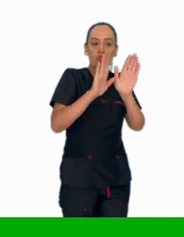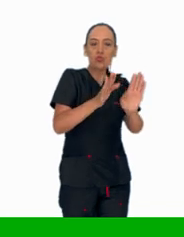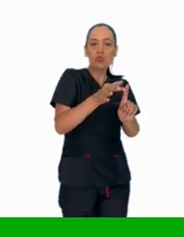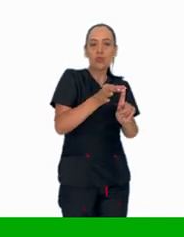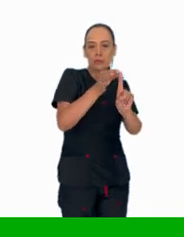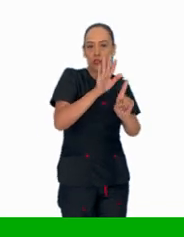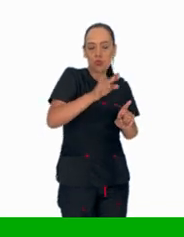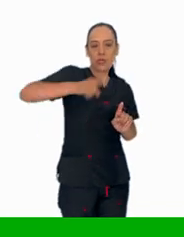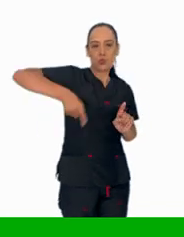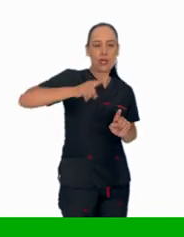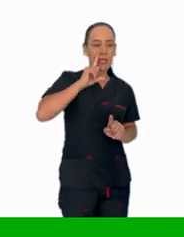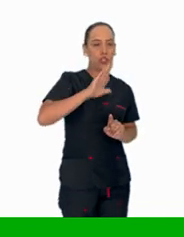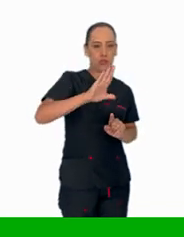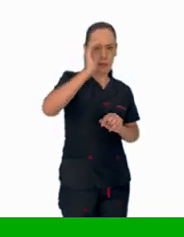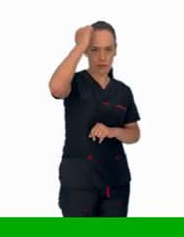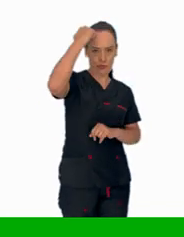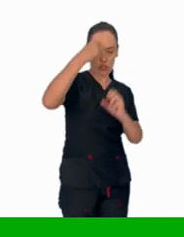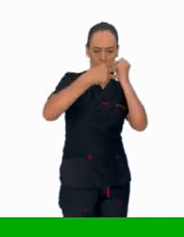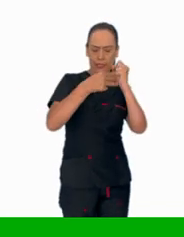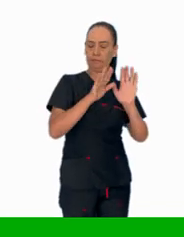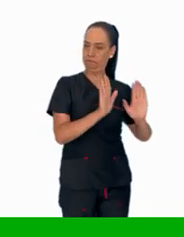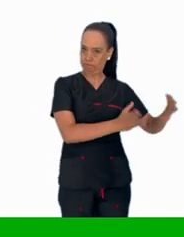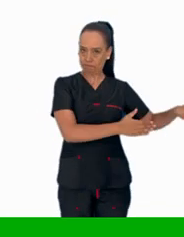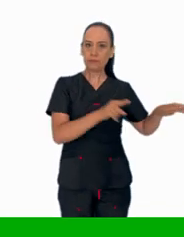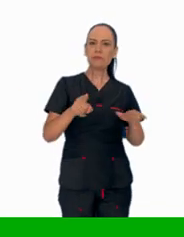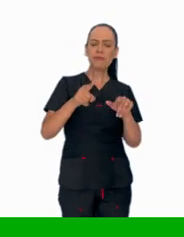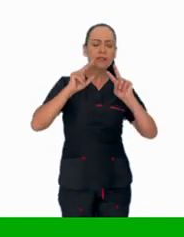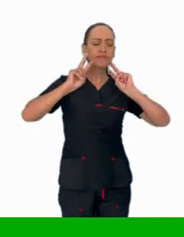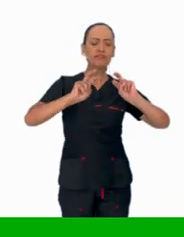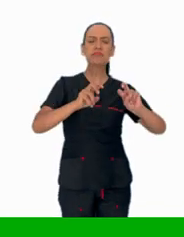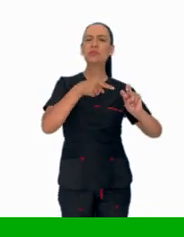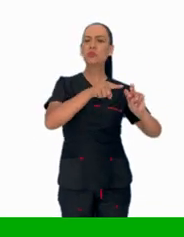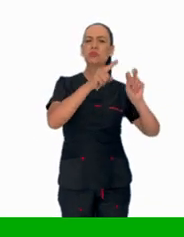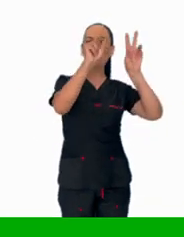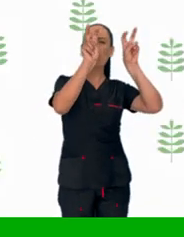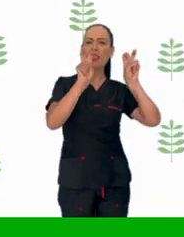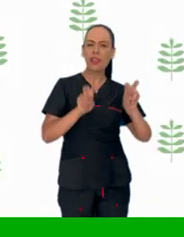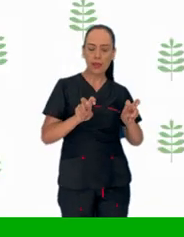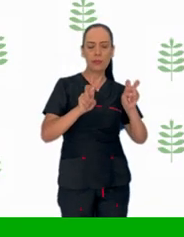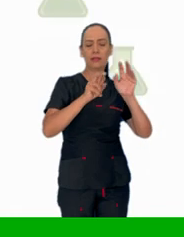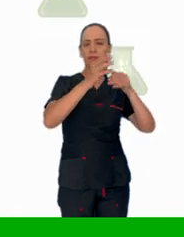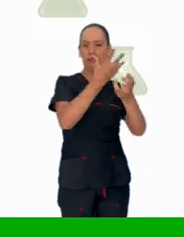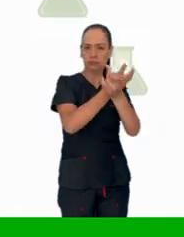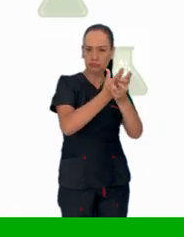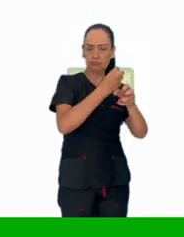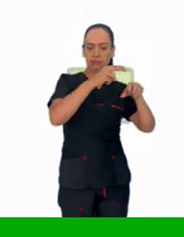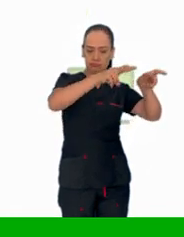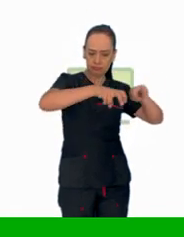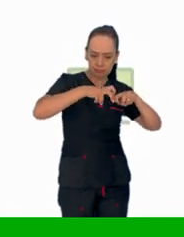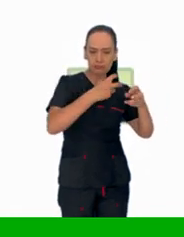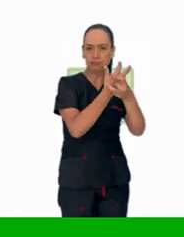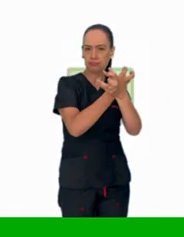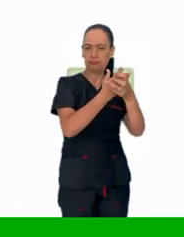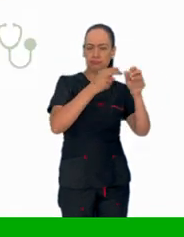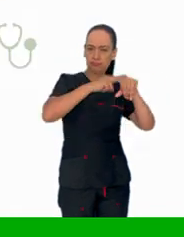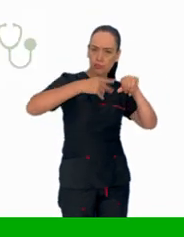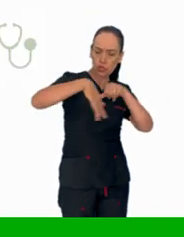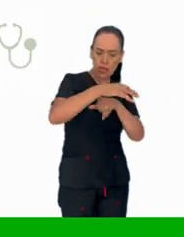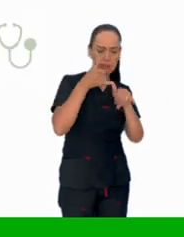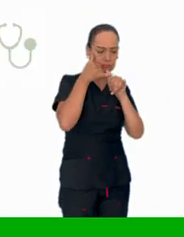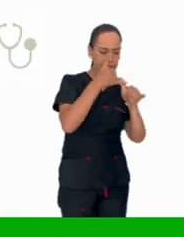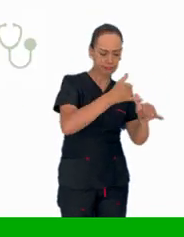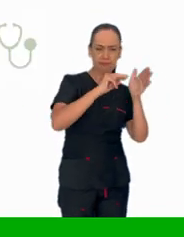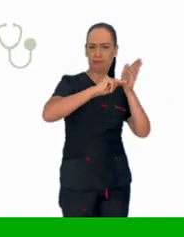SENA. ¿Cuáles son las áreas temáticas que puedes explorar? Ciencias de Agrícolas, Ciencias Naturales, Ingeniería y